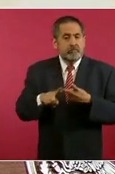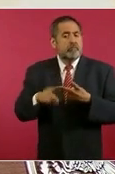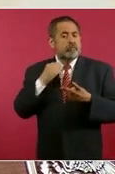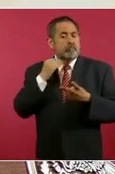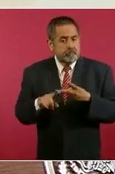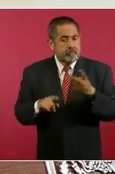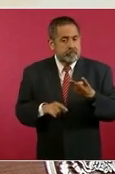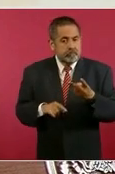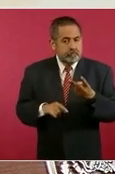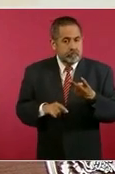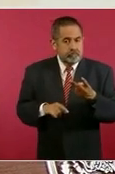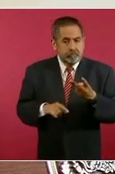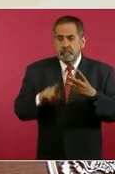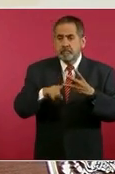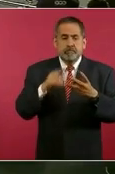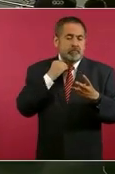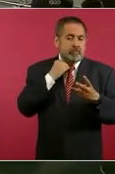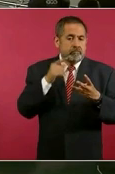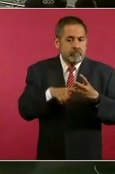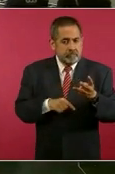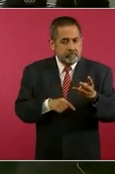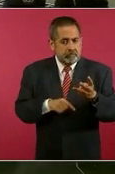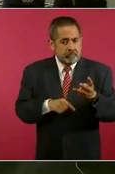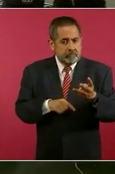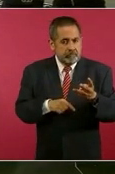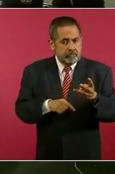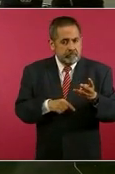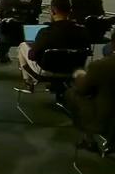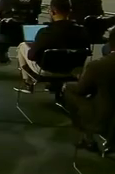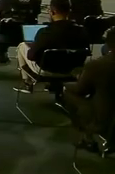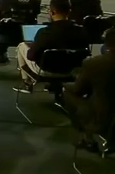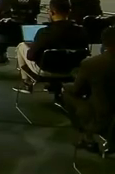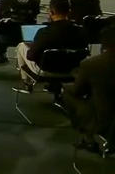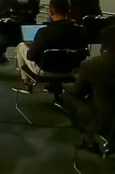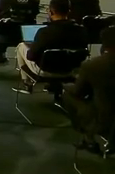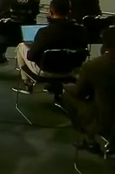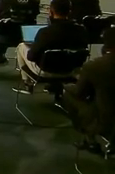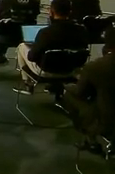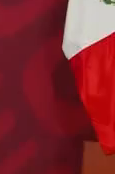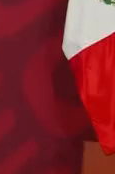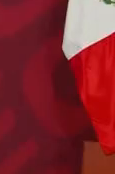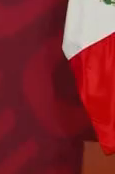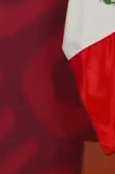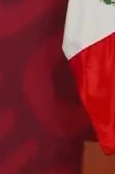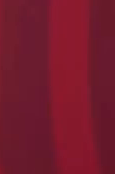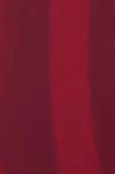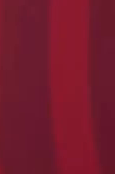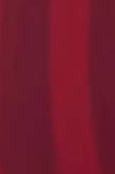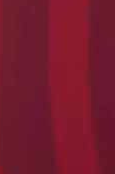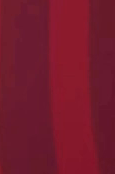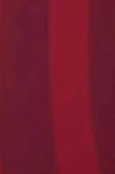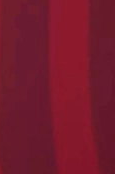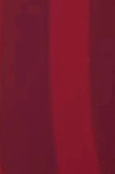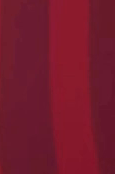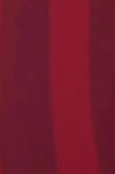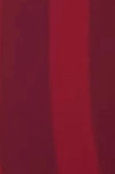de la fiscalía, los abogados de la consejería jurídica. No, el debido proceso, no. Si no